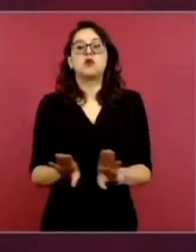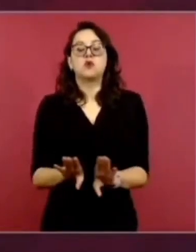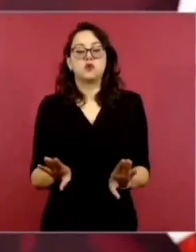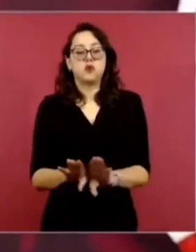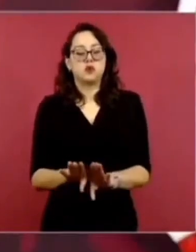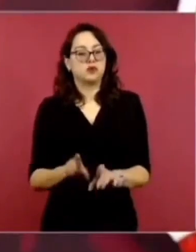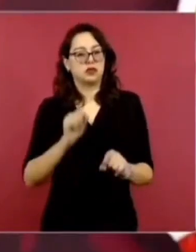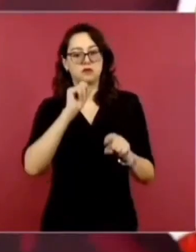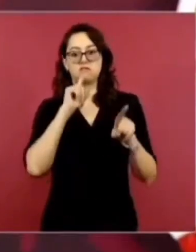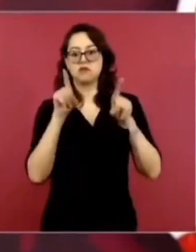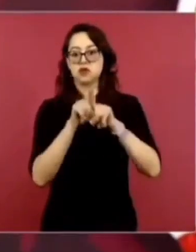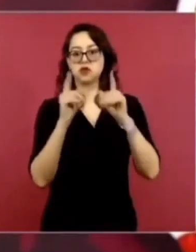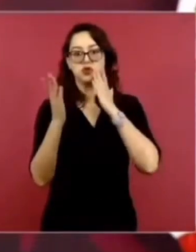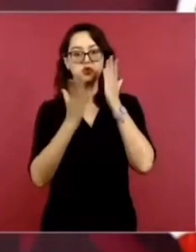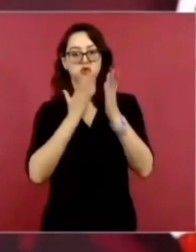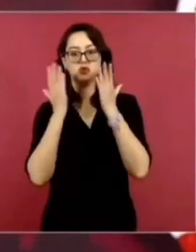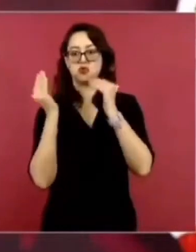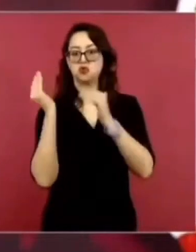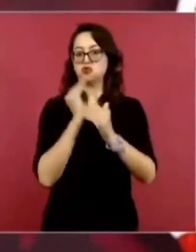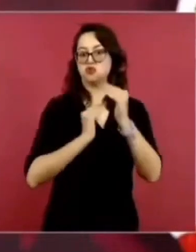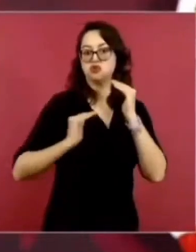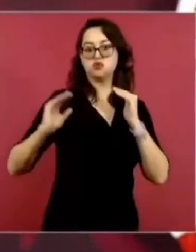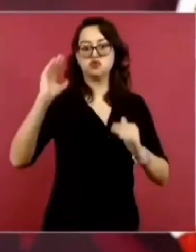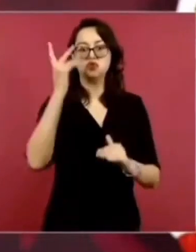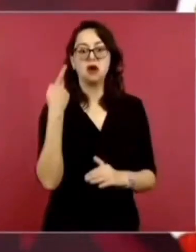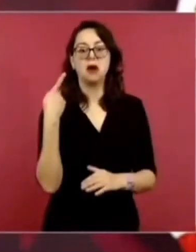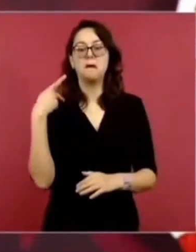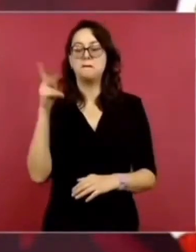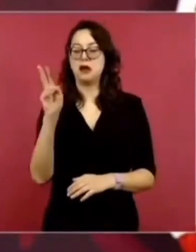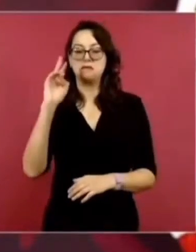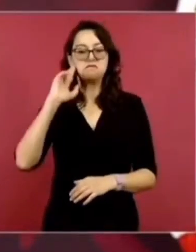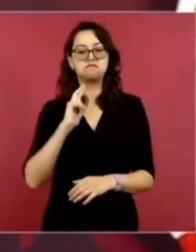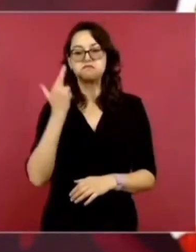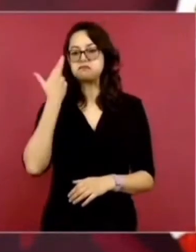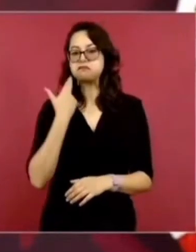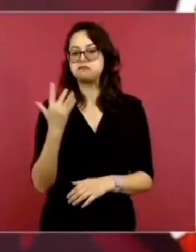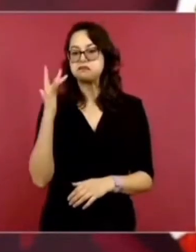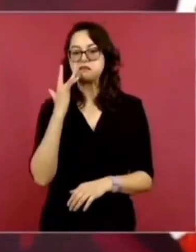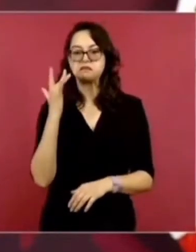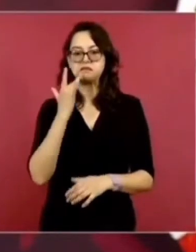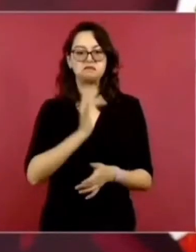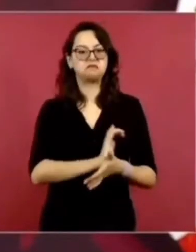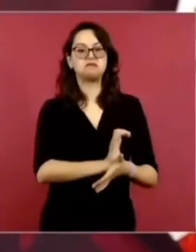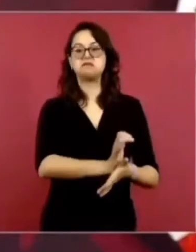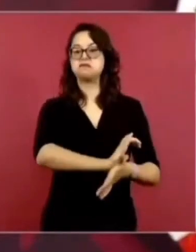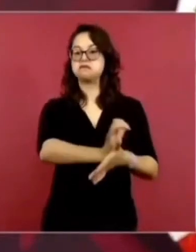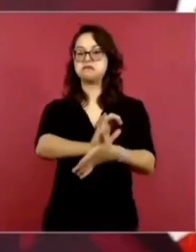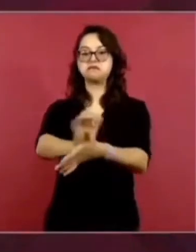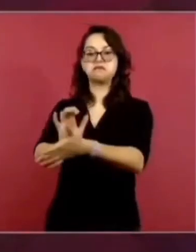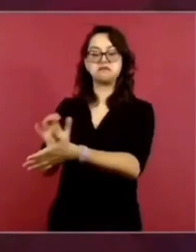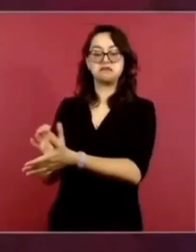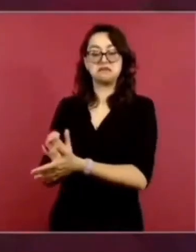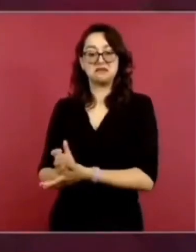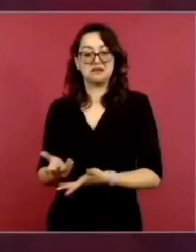Igual, racista y clasista. Y así muchos. Entonces,